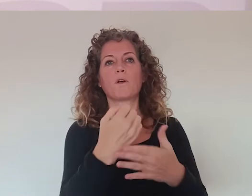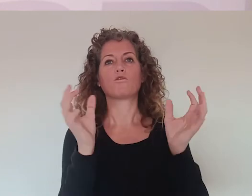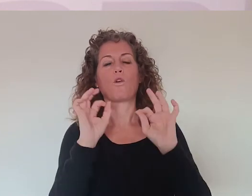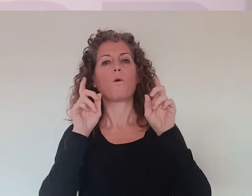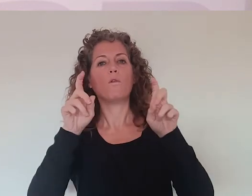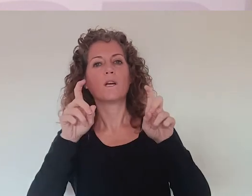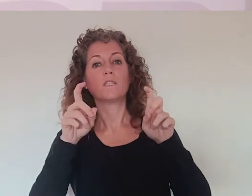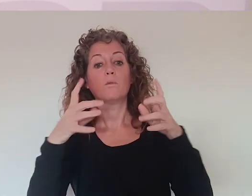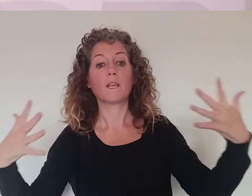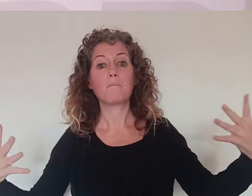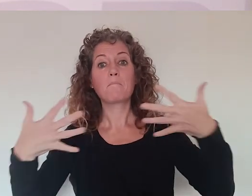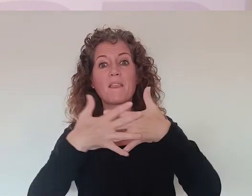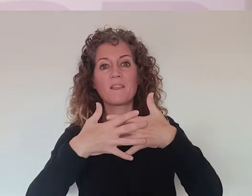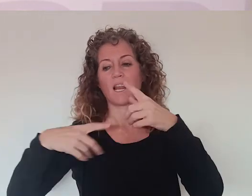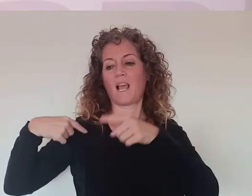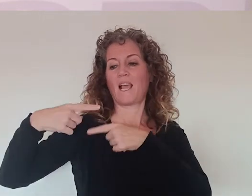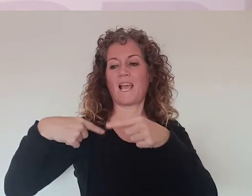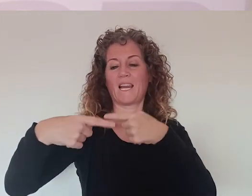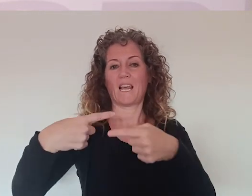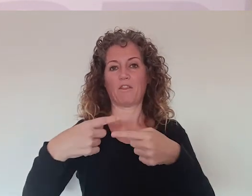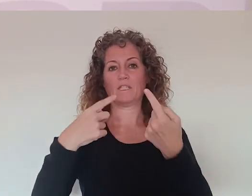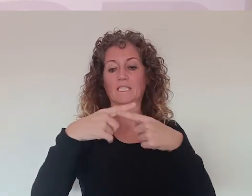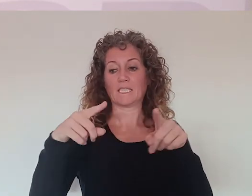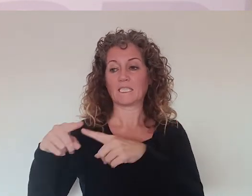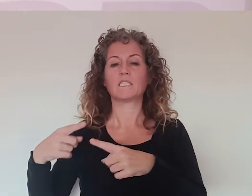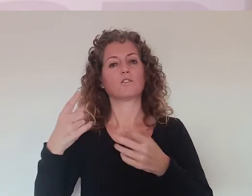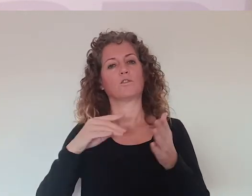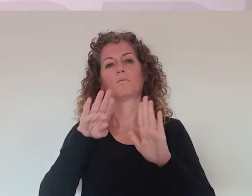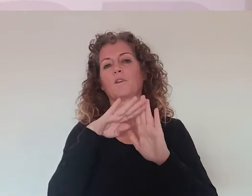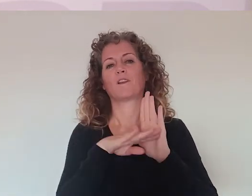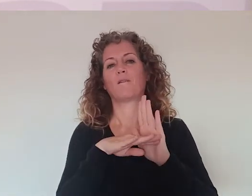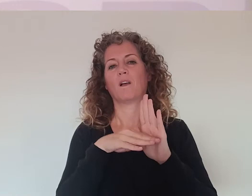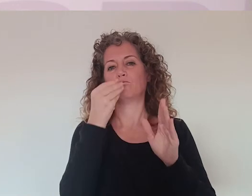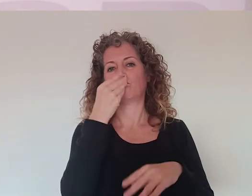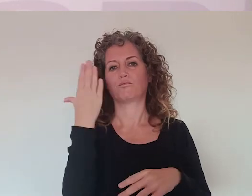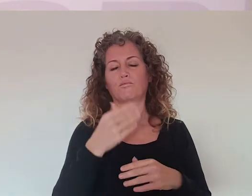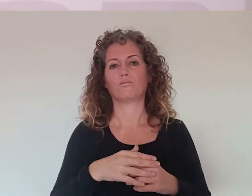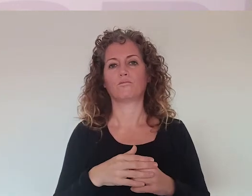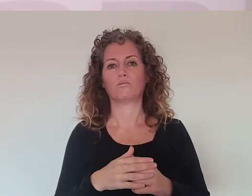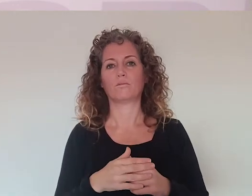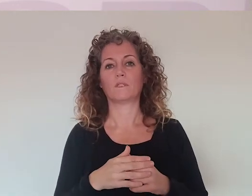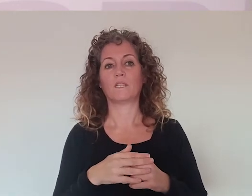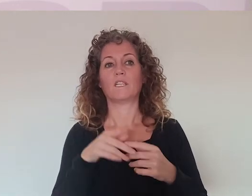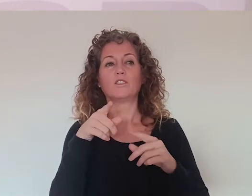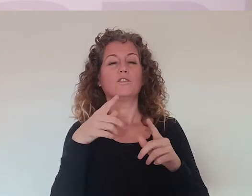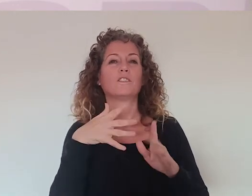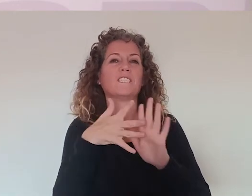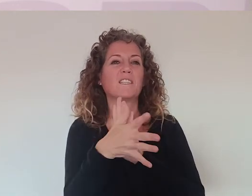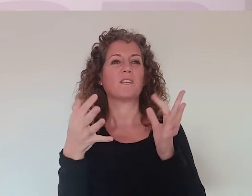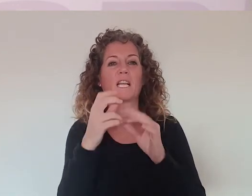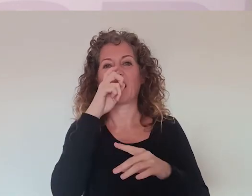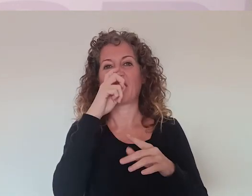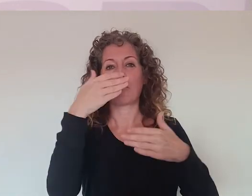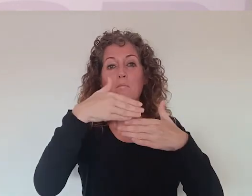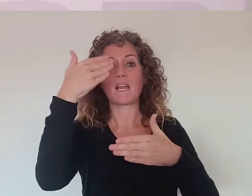educativos donde se mezclan generaciones son programas muy productivos y eso significa que hay